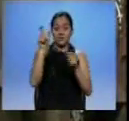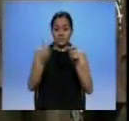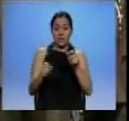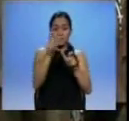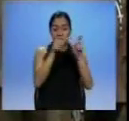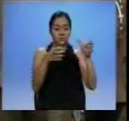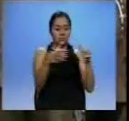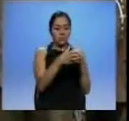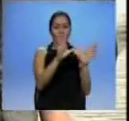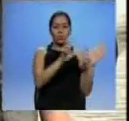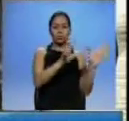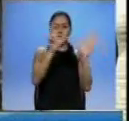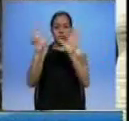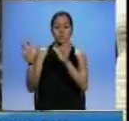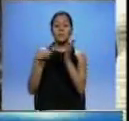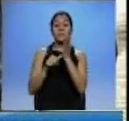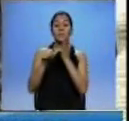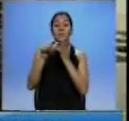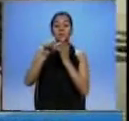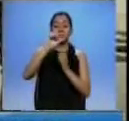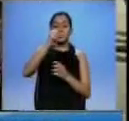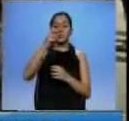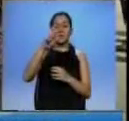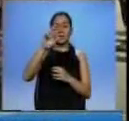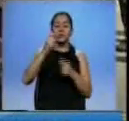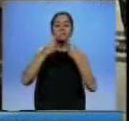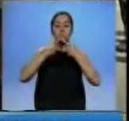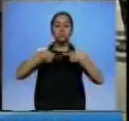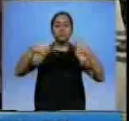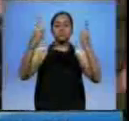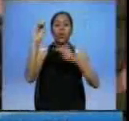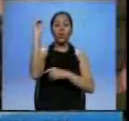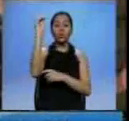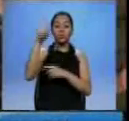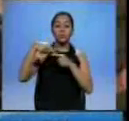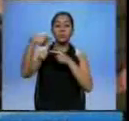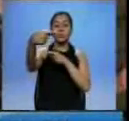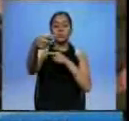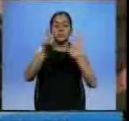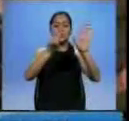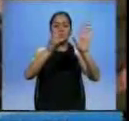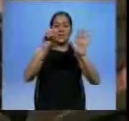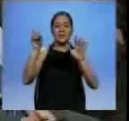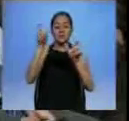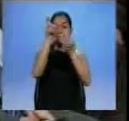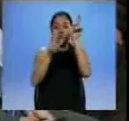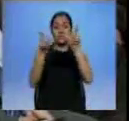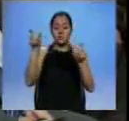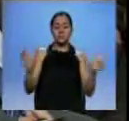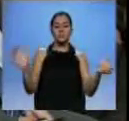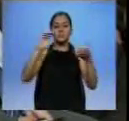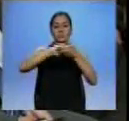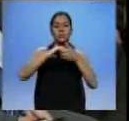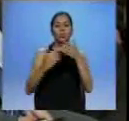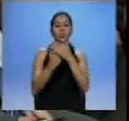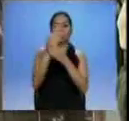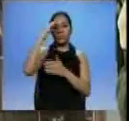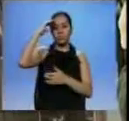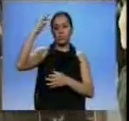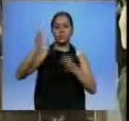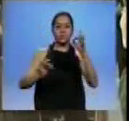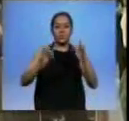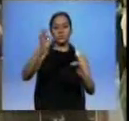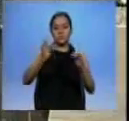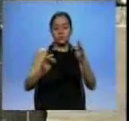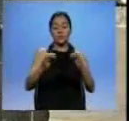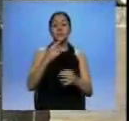Durante su intervención el ministro José Serrano anunció que el próximo mes de octubre 700 efectivos se unirán a la renovada policía judicial